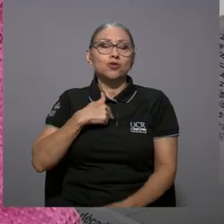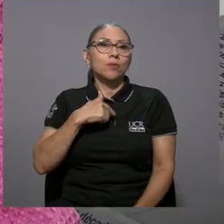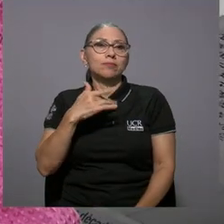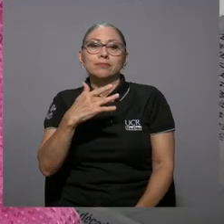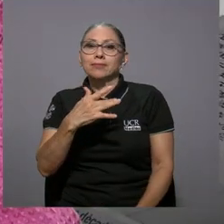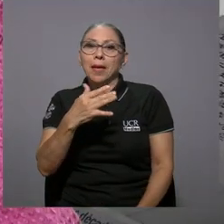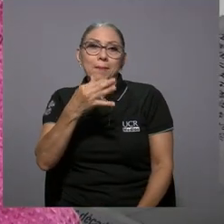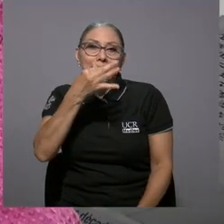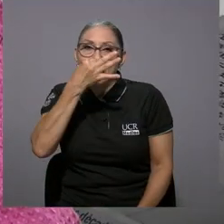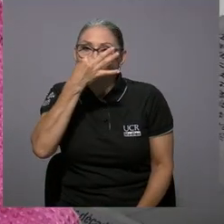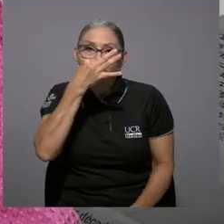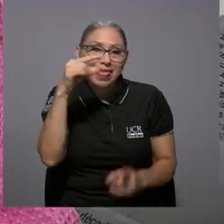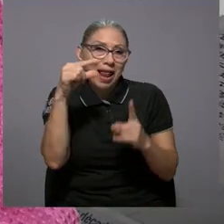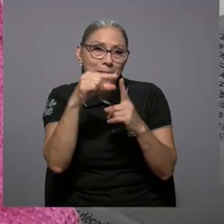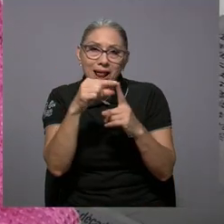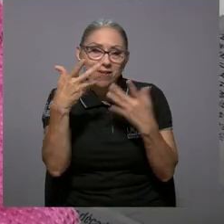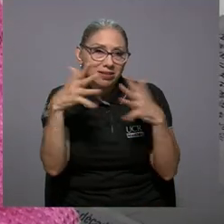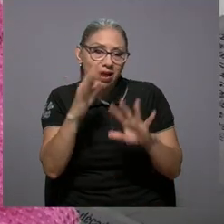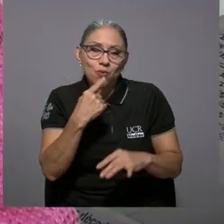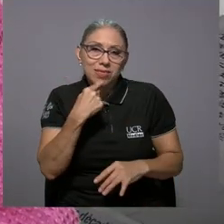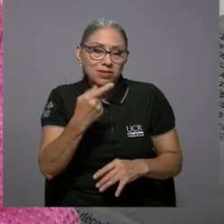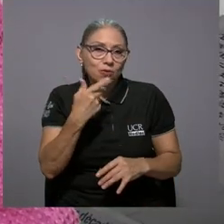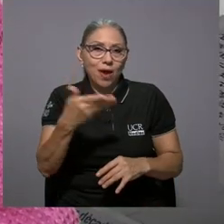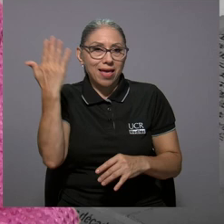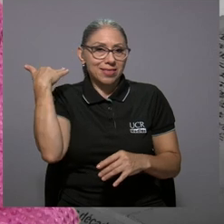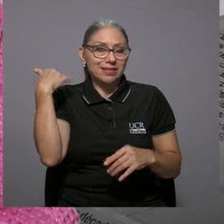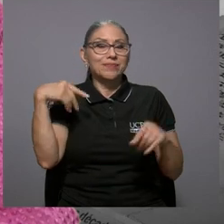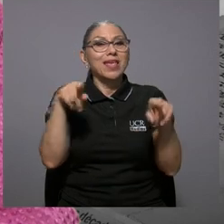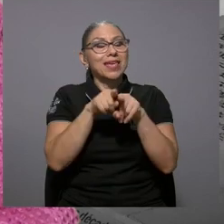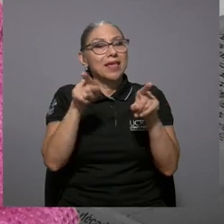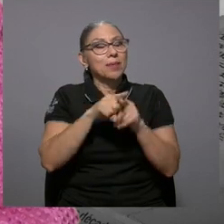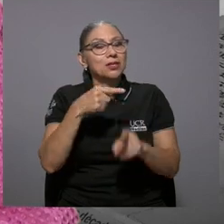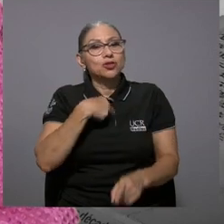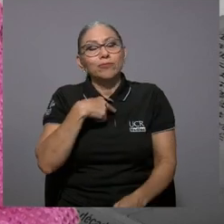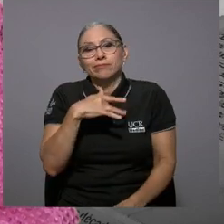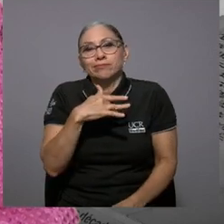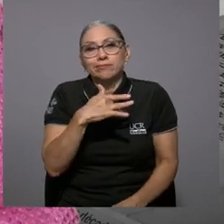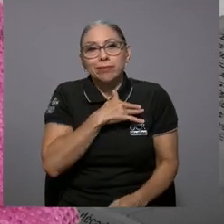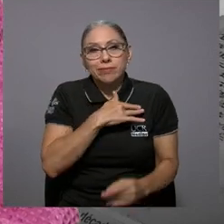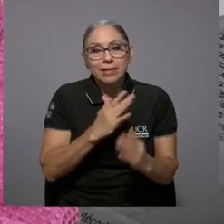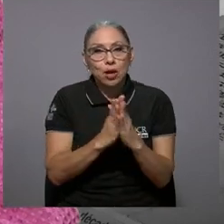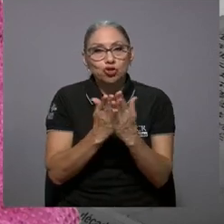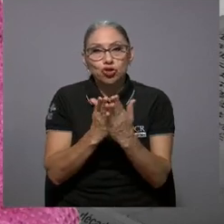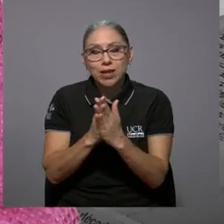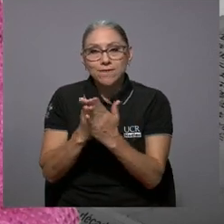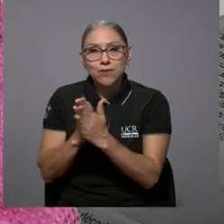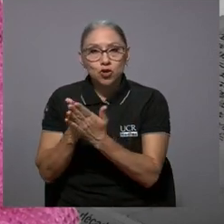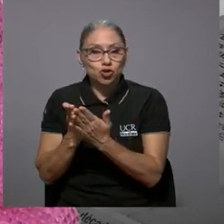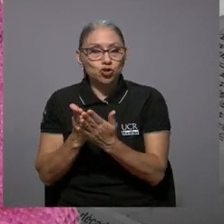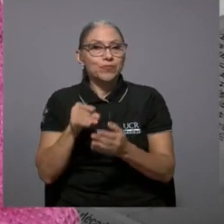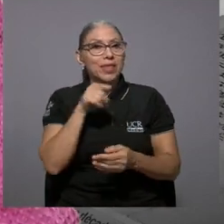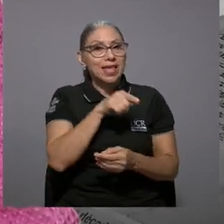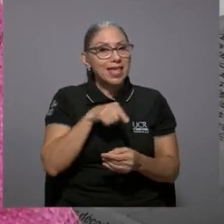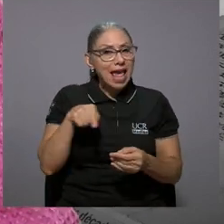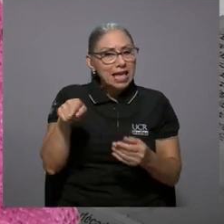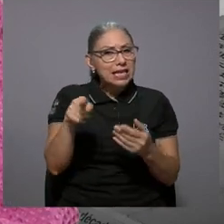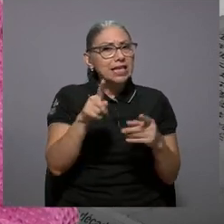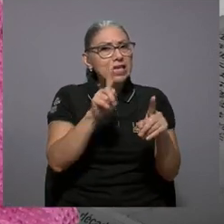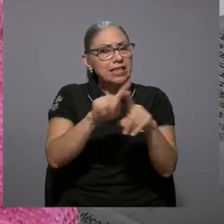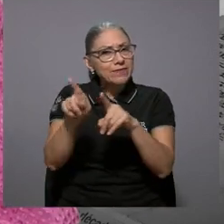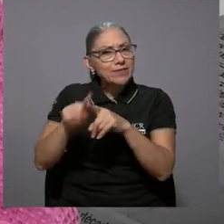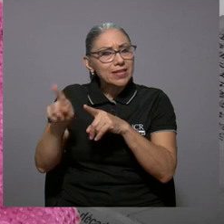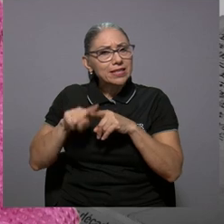Verdaderamente desde muy pequeña me enamoré de la palabra, como lo he dicho en otras ocasiones, y también de los libros.